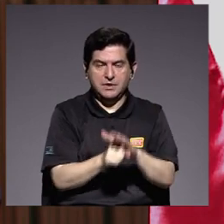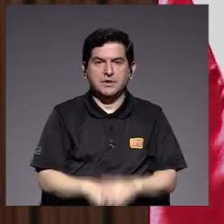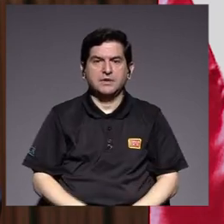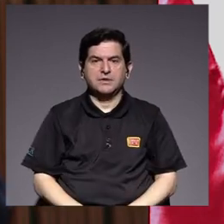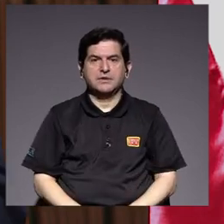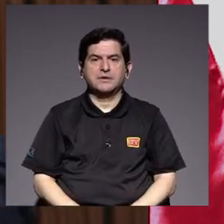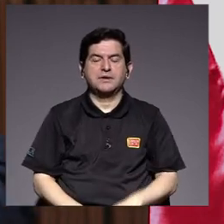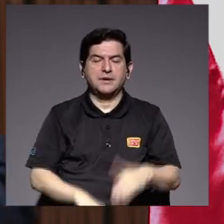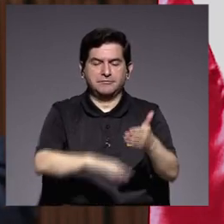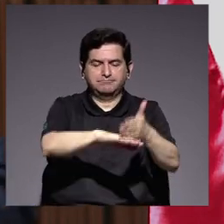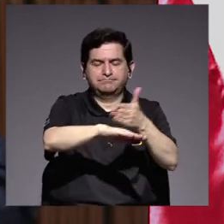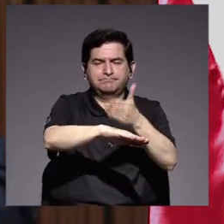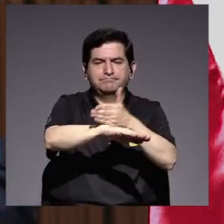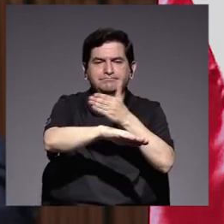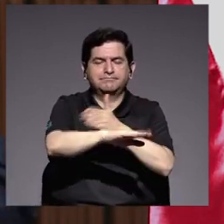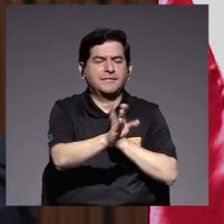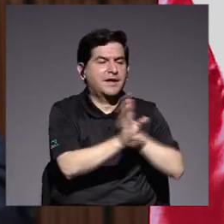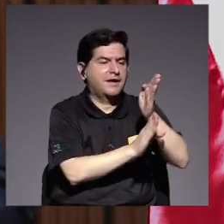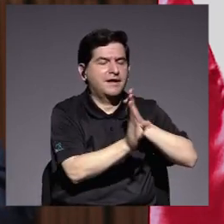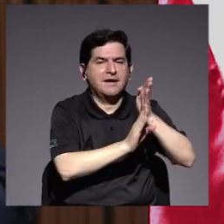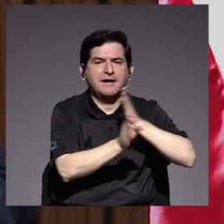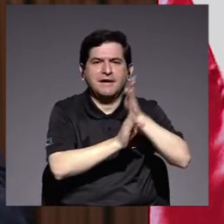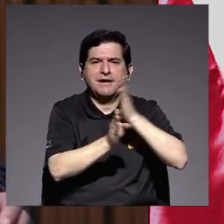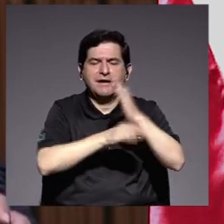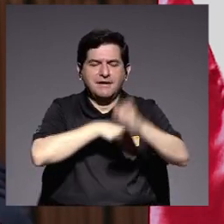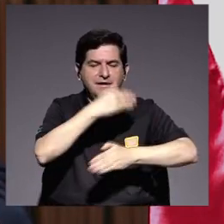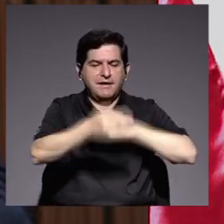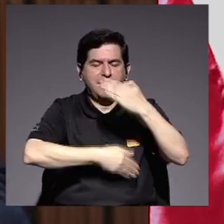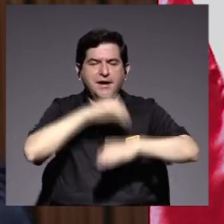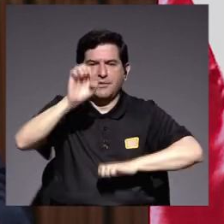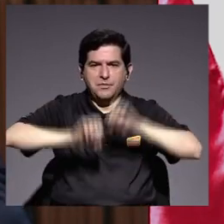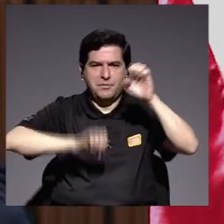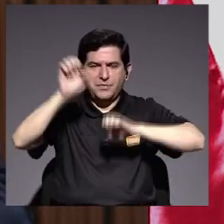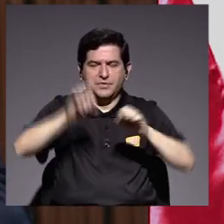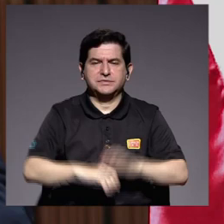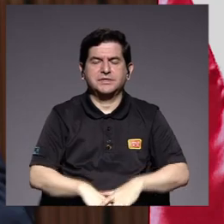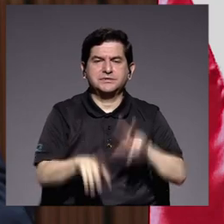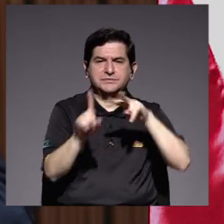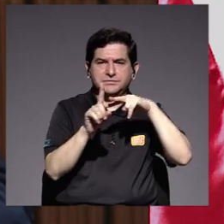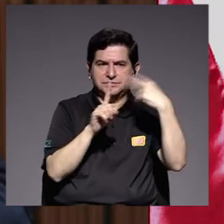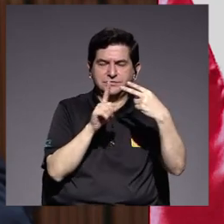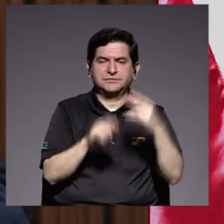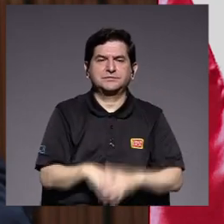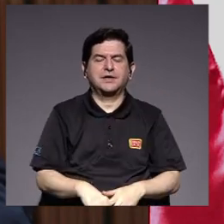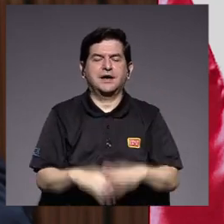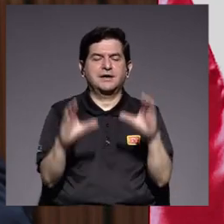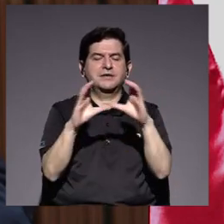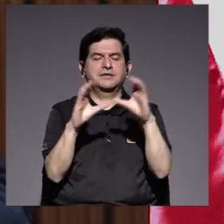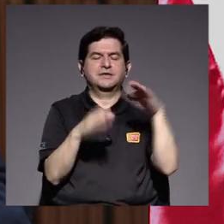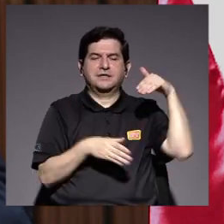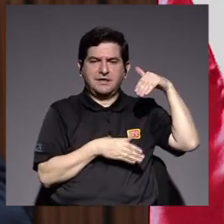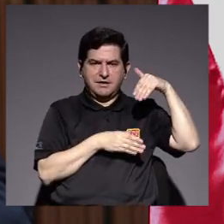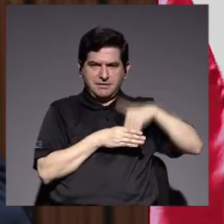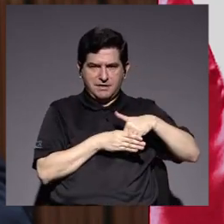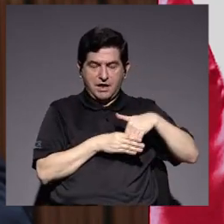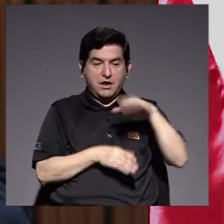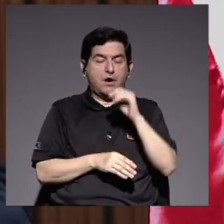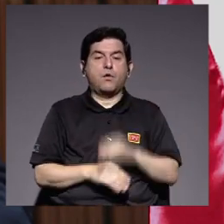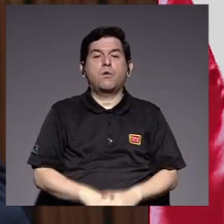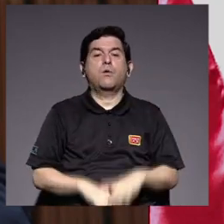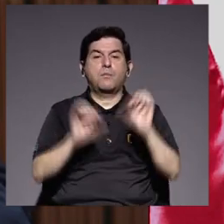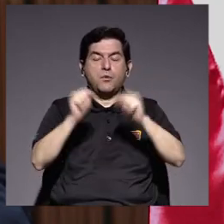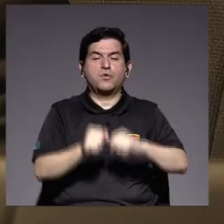compromisos de mejoramiento de carreras en procesos de evaluación con miras a la certificación interna o a la